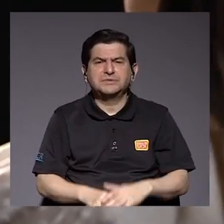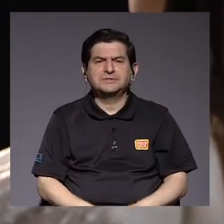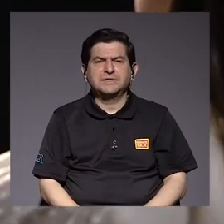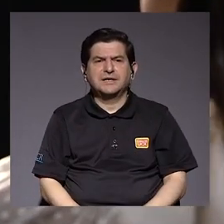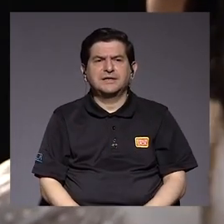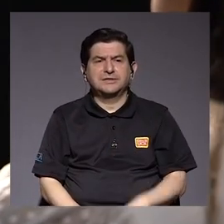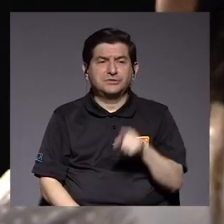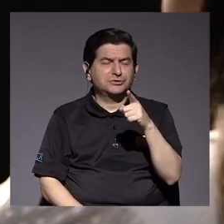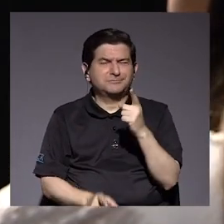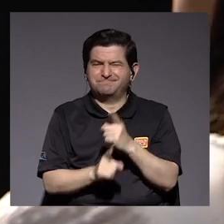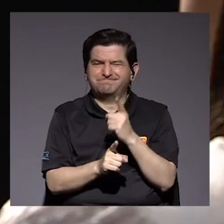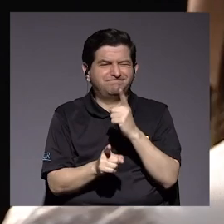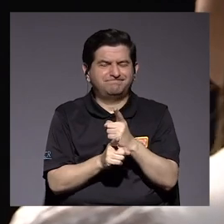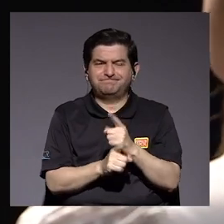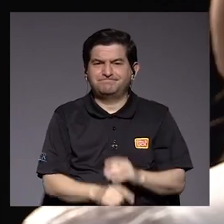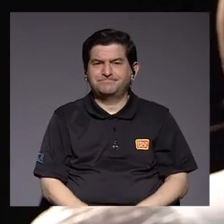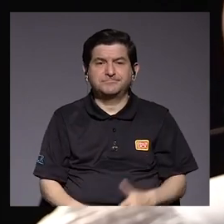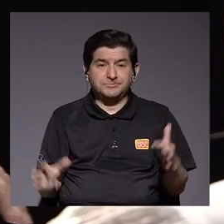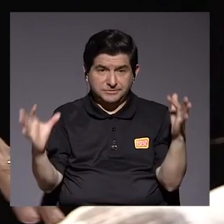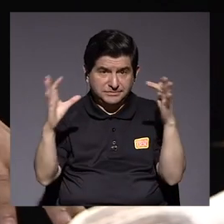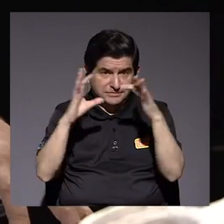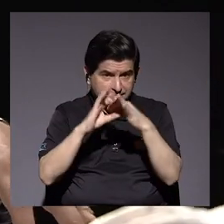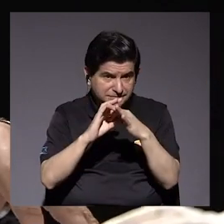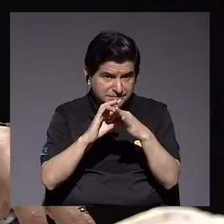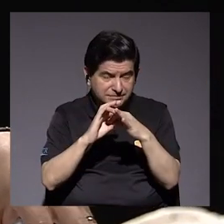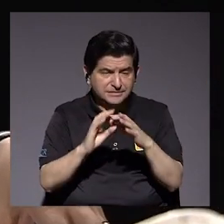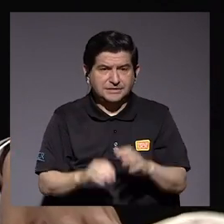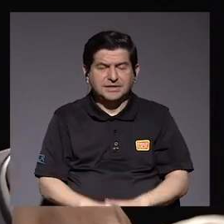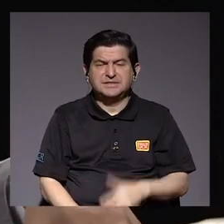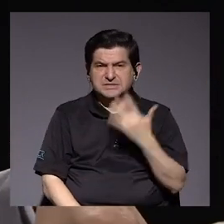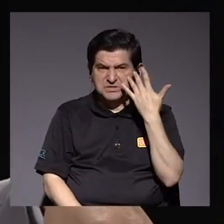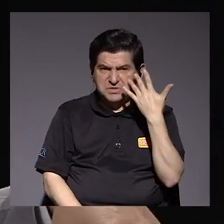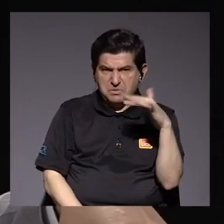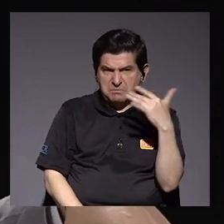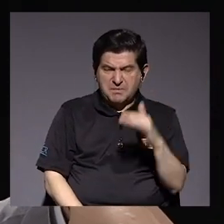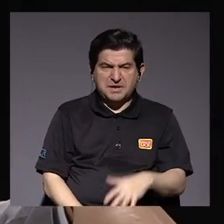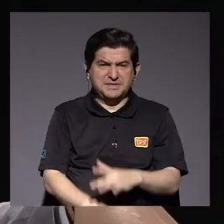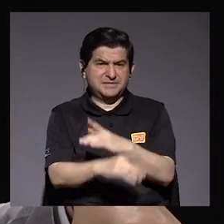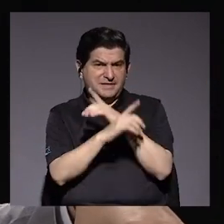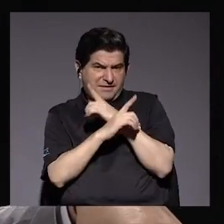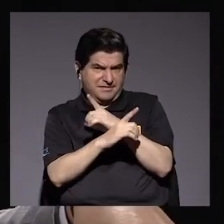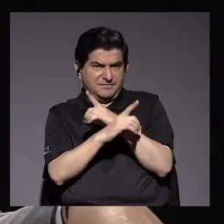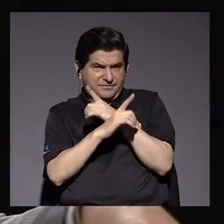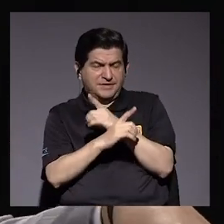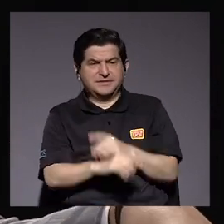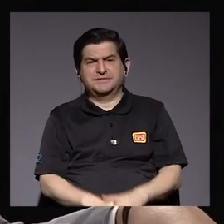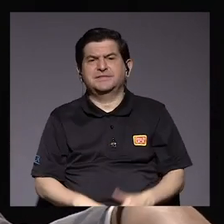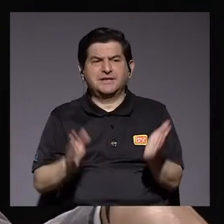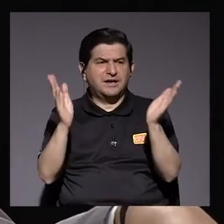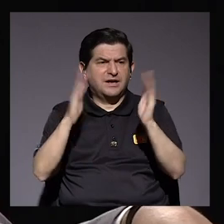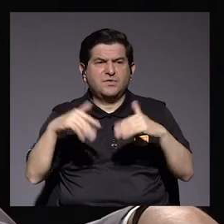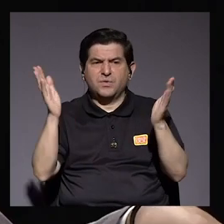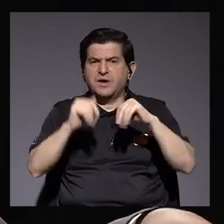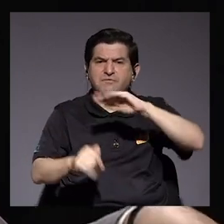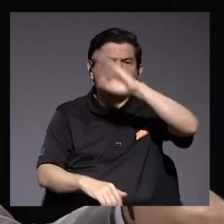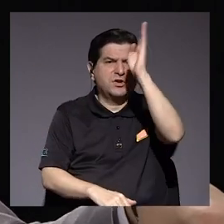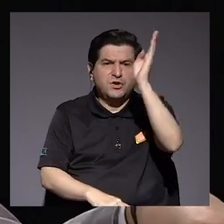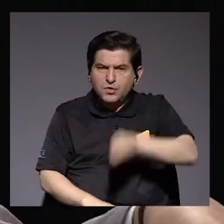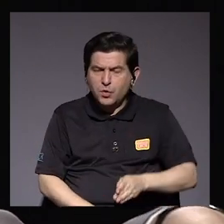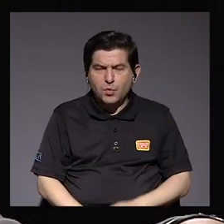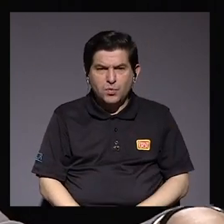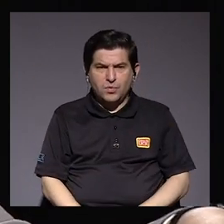desafortunados a tono de que parecía si fuese una defensa en el que no existían nunca